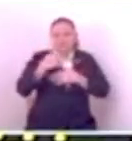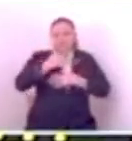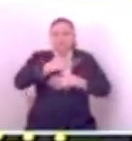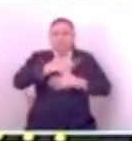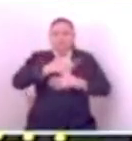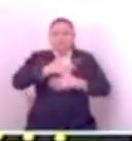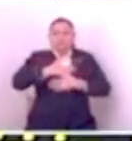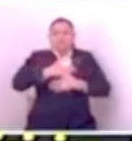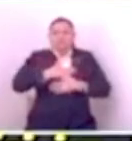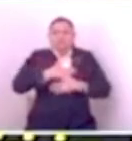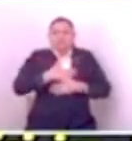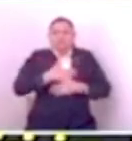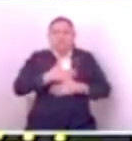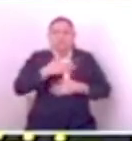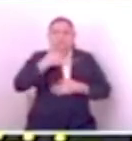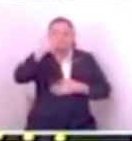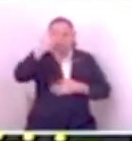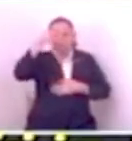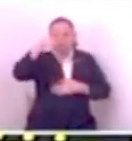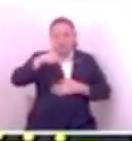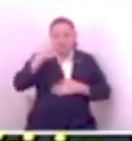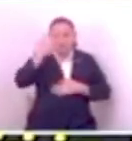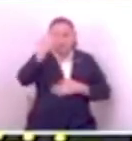video y los espero en el siguiente.